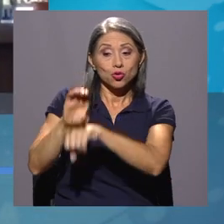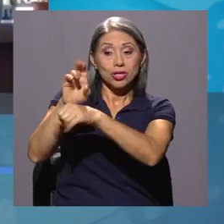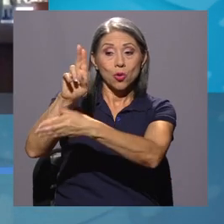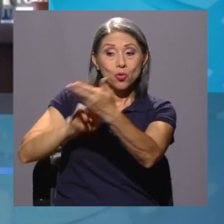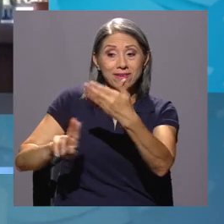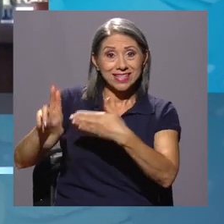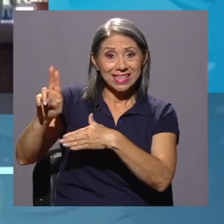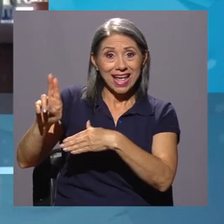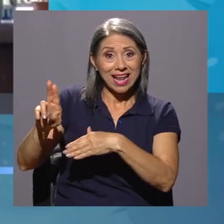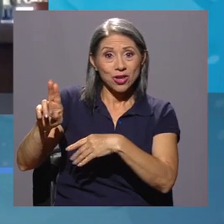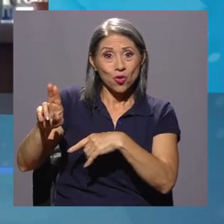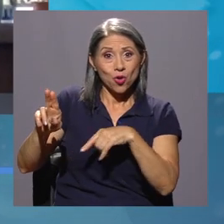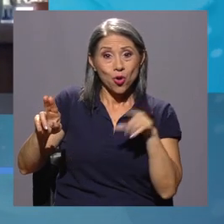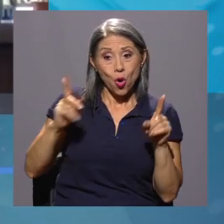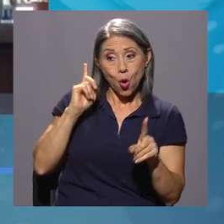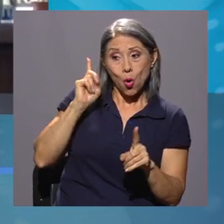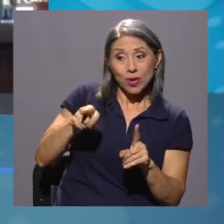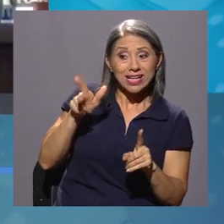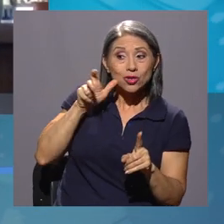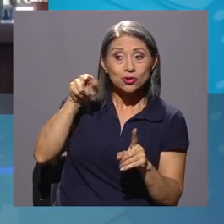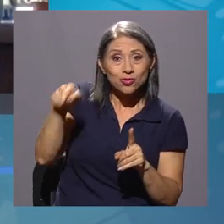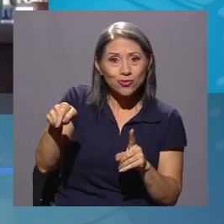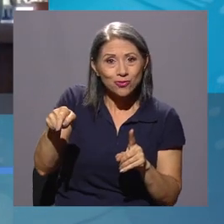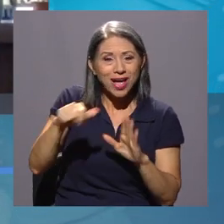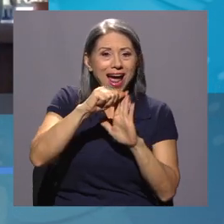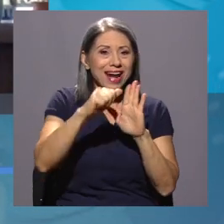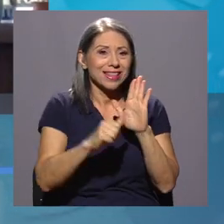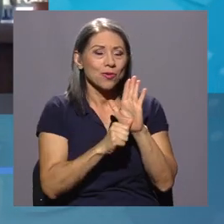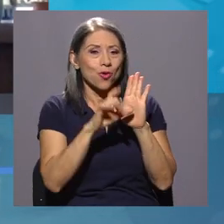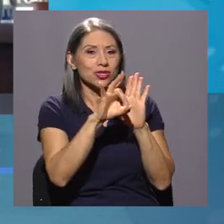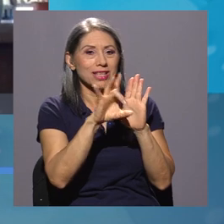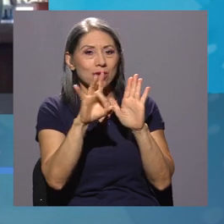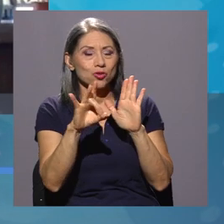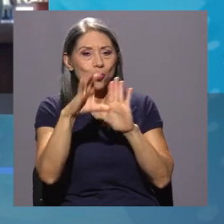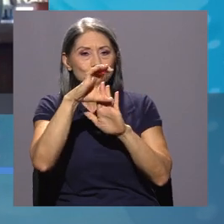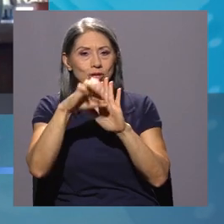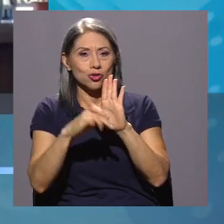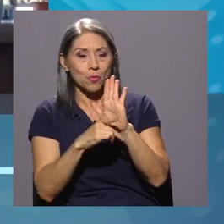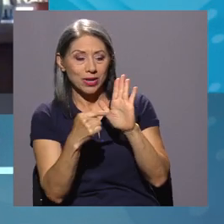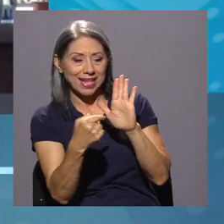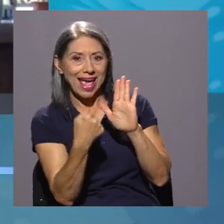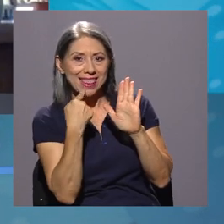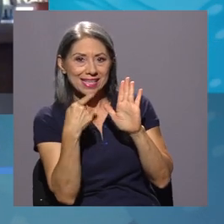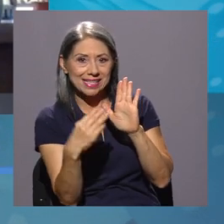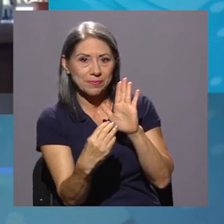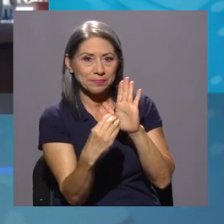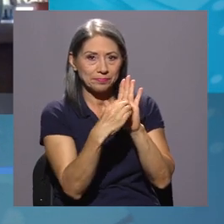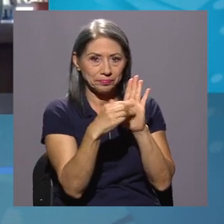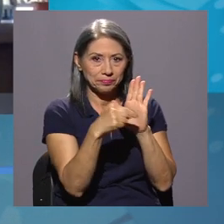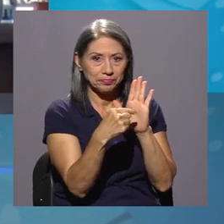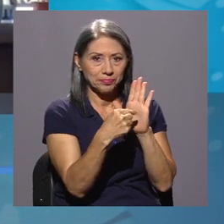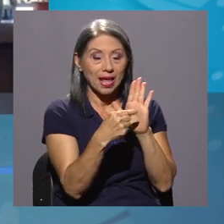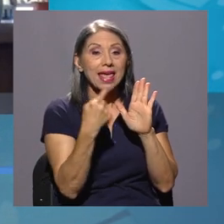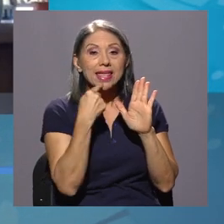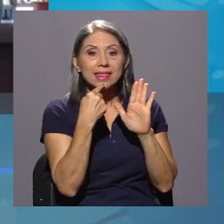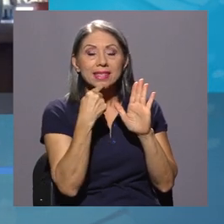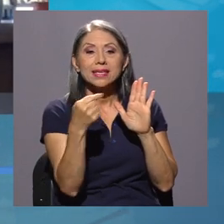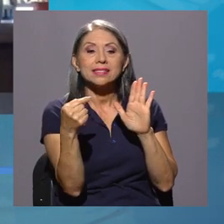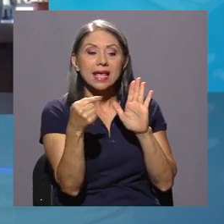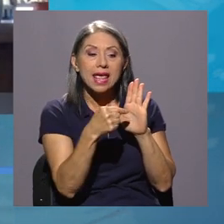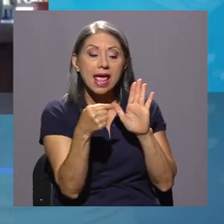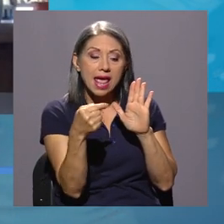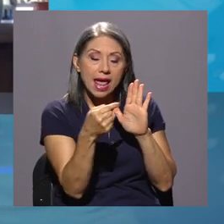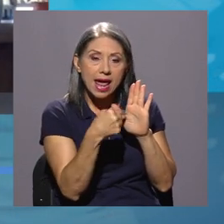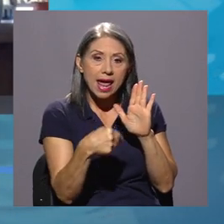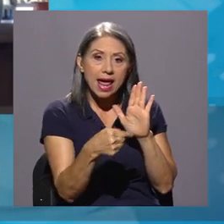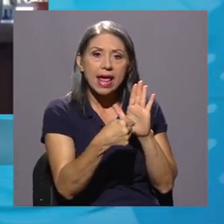del Consejo Universitario está establecido en el artículo 88 de la Constitución Política, donde se dice que hay